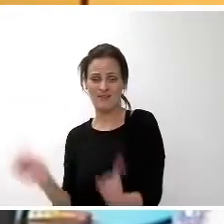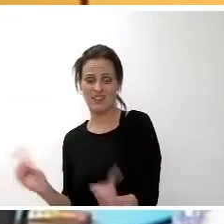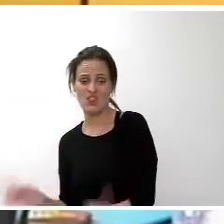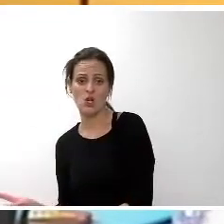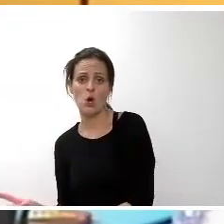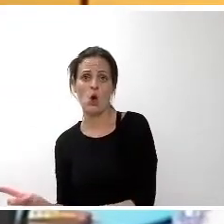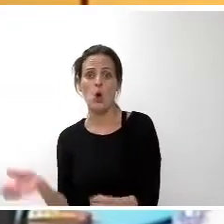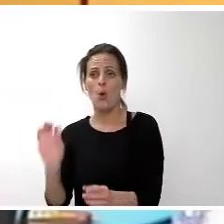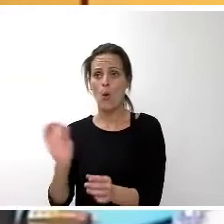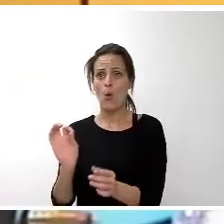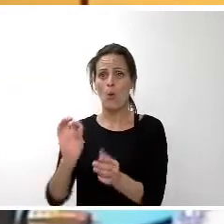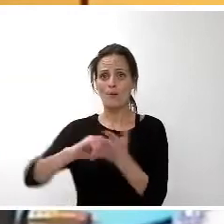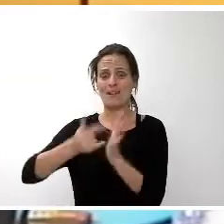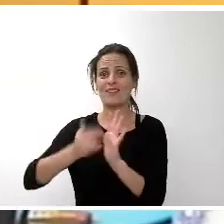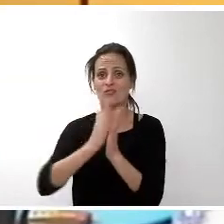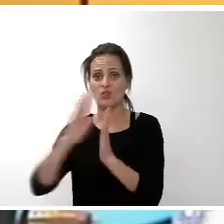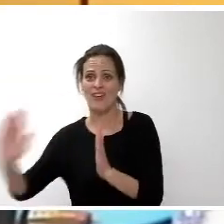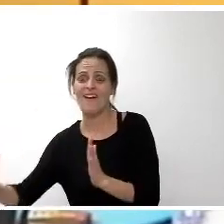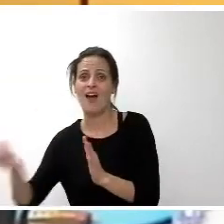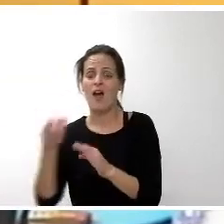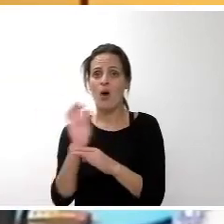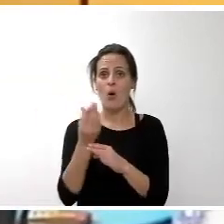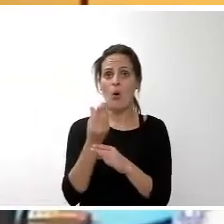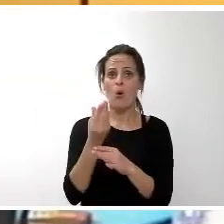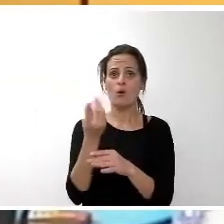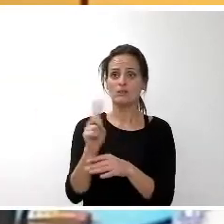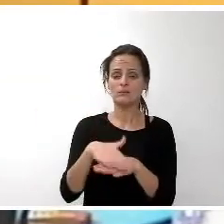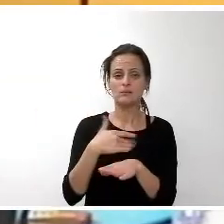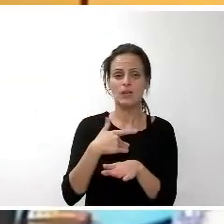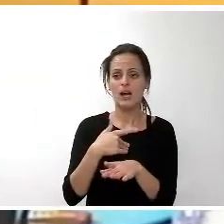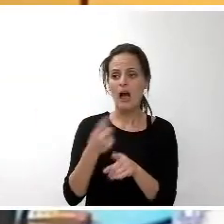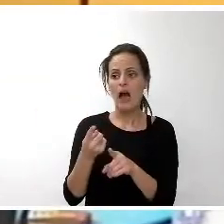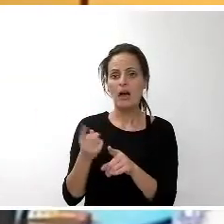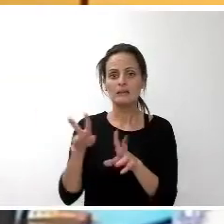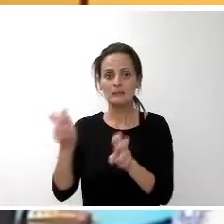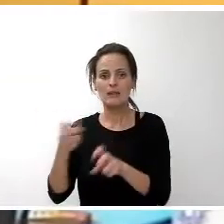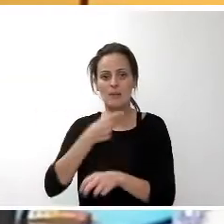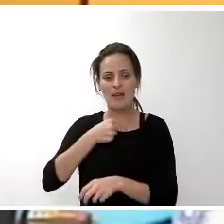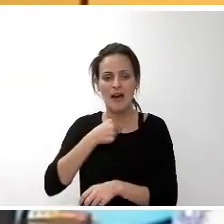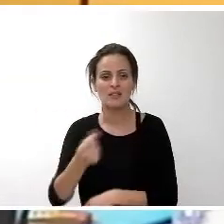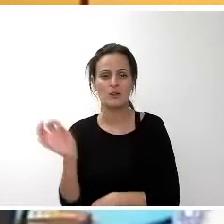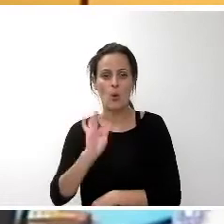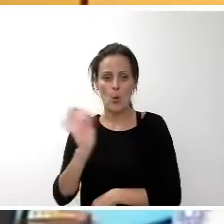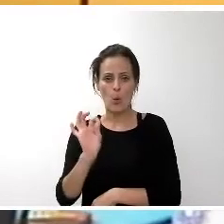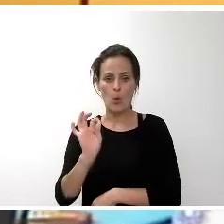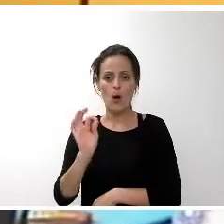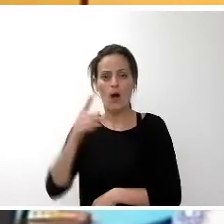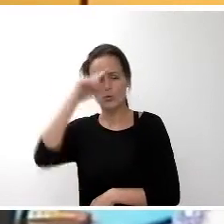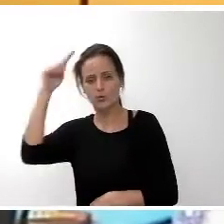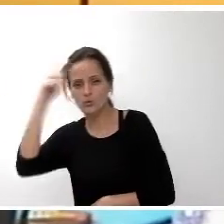al plan de bibliotecas, a la multitud de becas establecidas, a la cultura